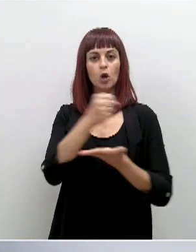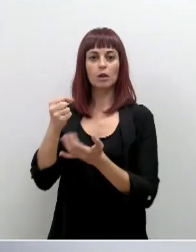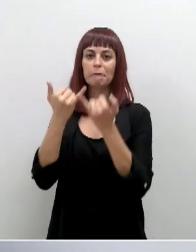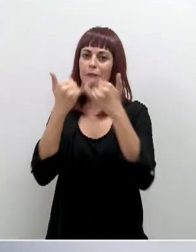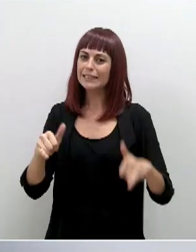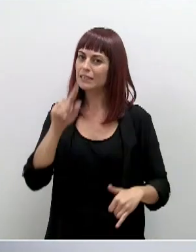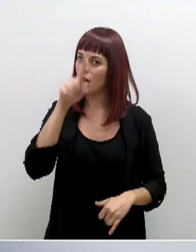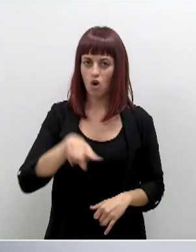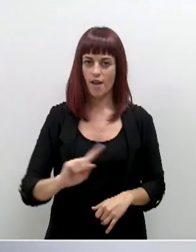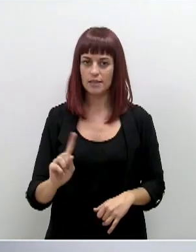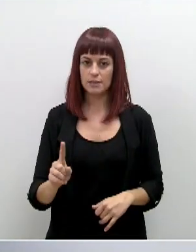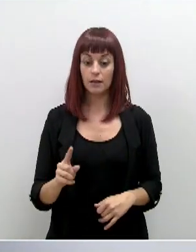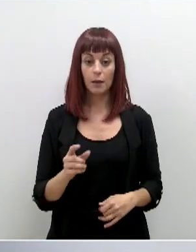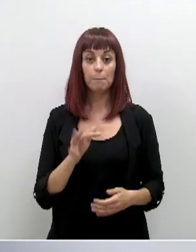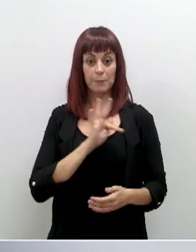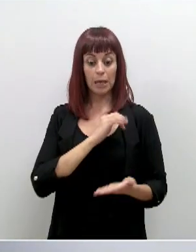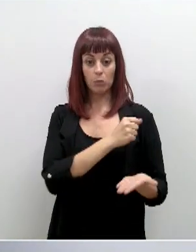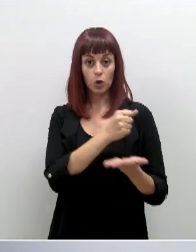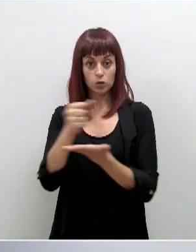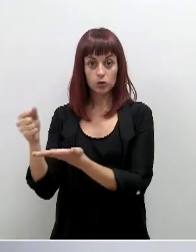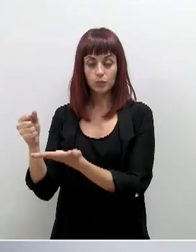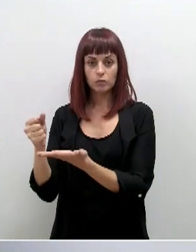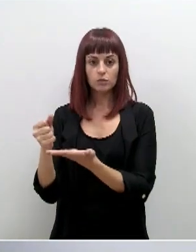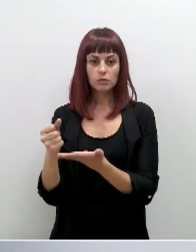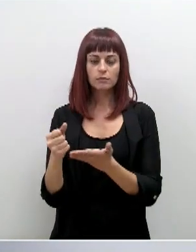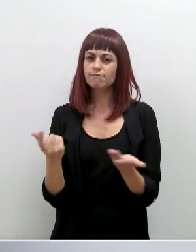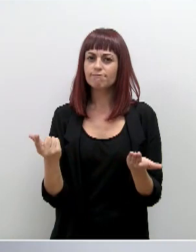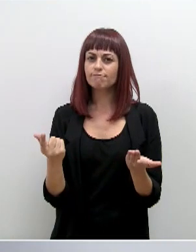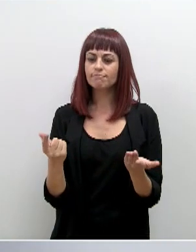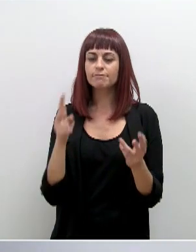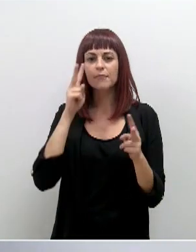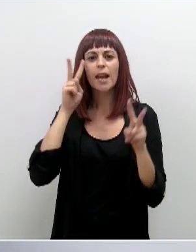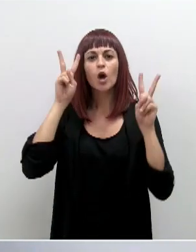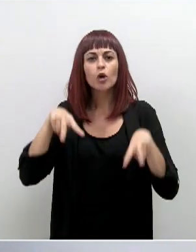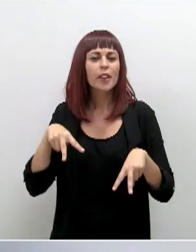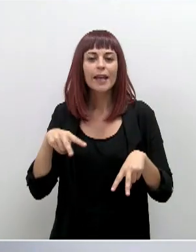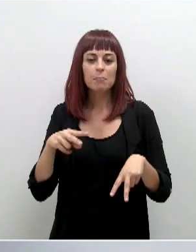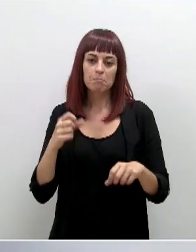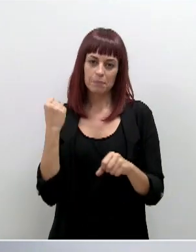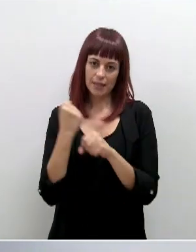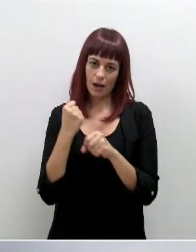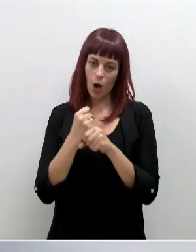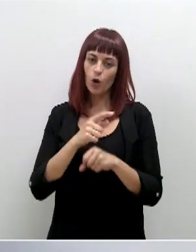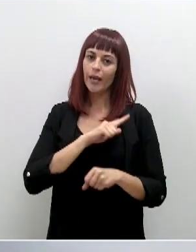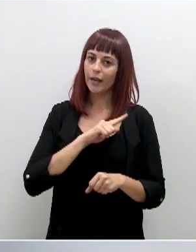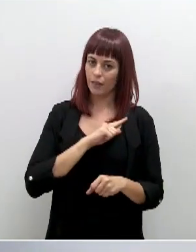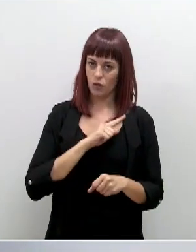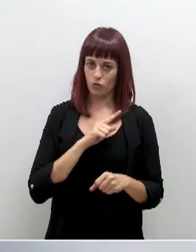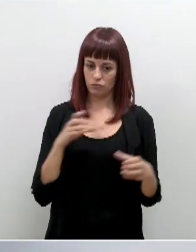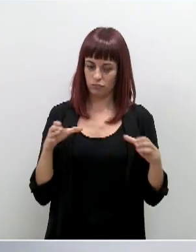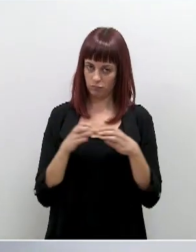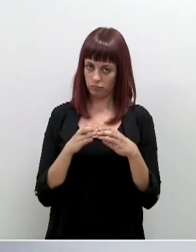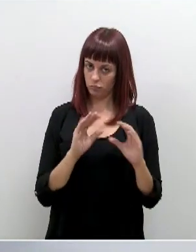una fiesta, a una entrega de premios en la que principalmente se reconocía la labor del Ejército, de las Fuerzas Armadas.